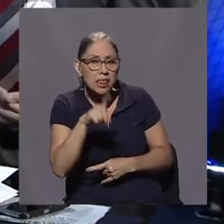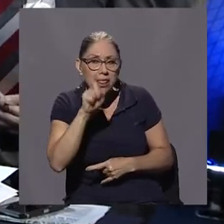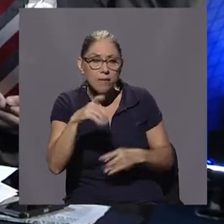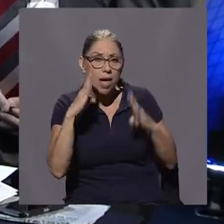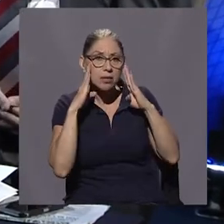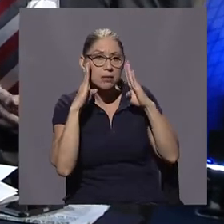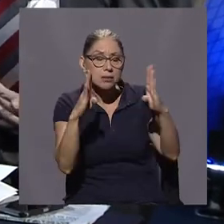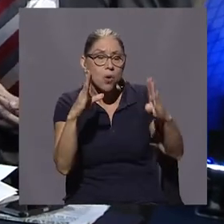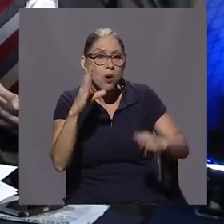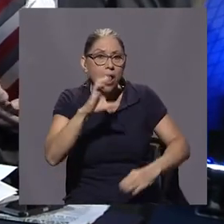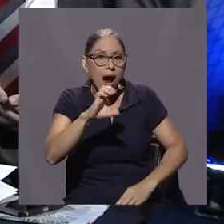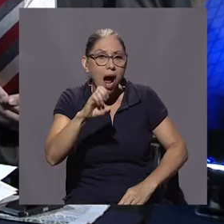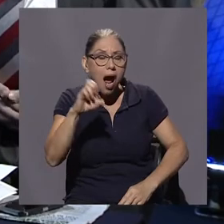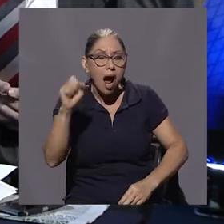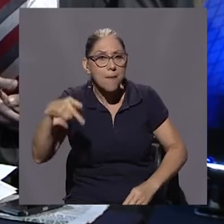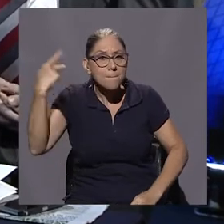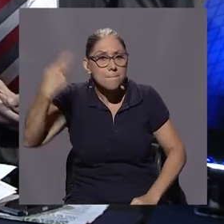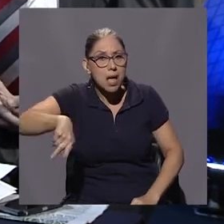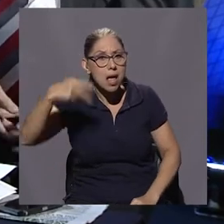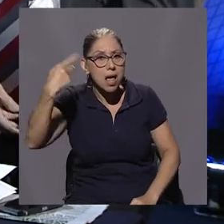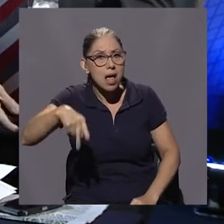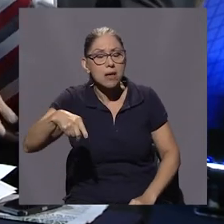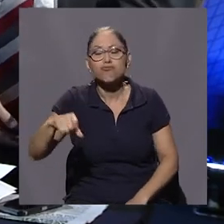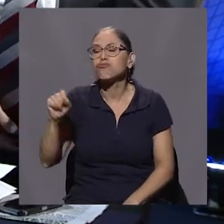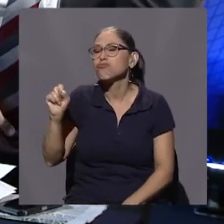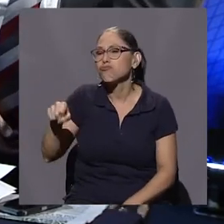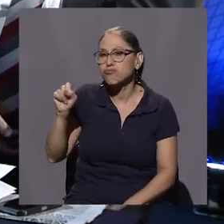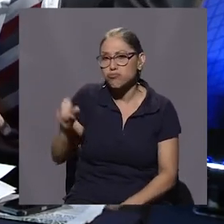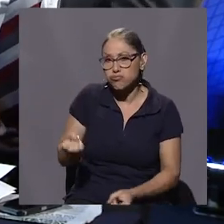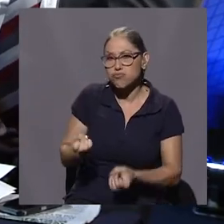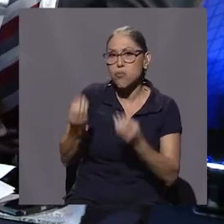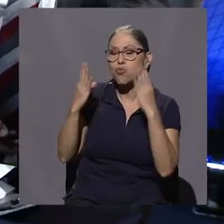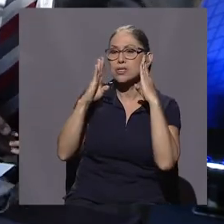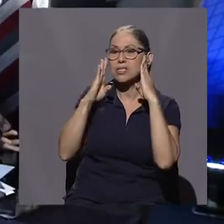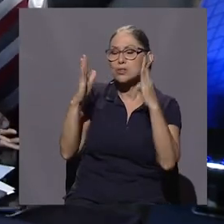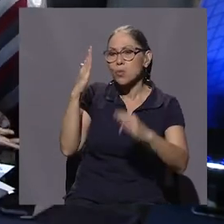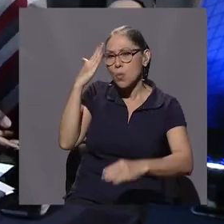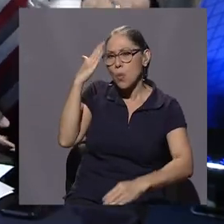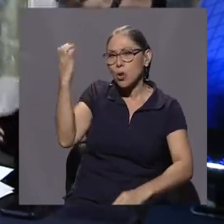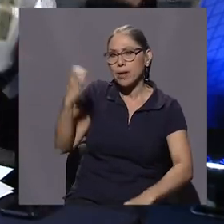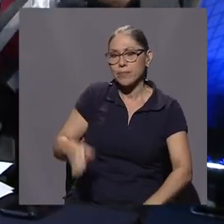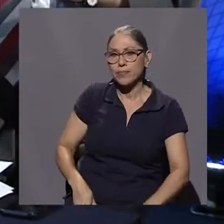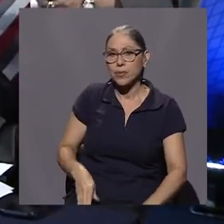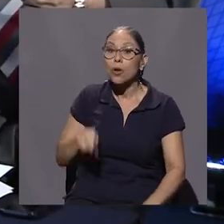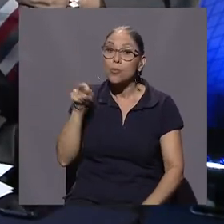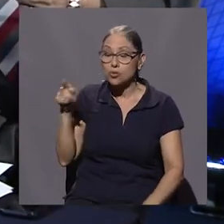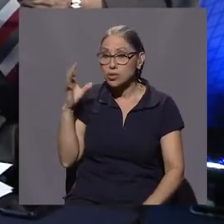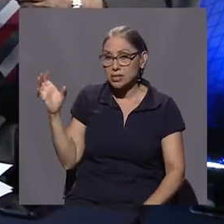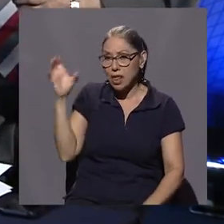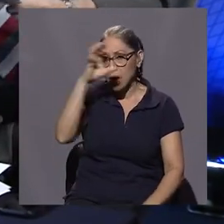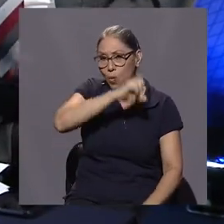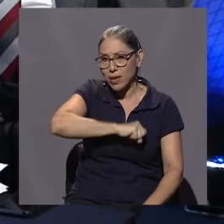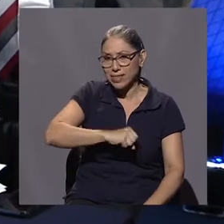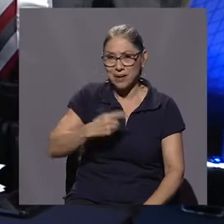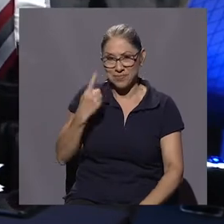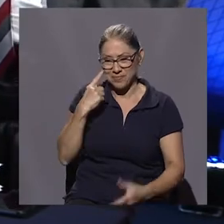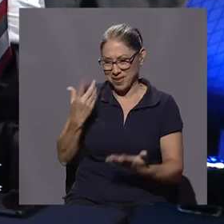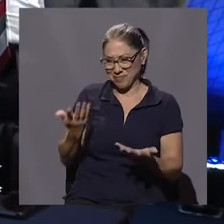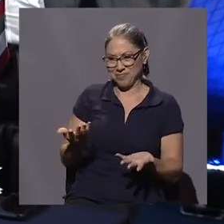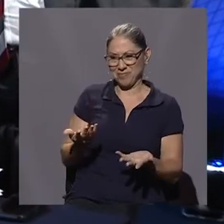que hay que ponerle atención. Y mucha. ¿Y por qué? Porque entonces usted se da cuenta de cosas como esta.